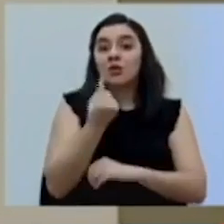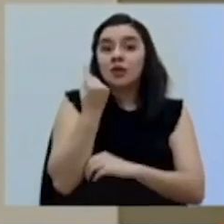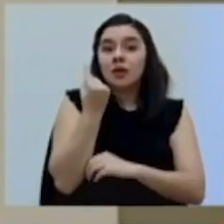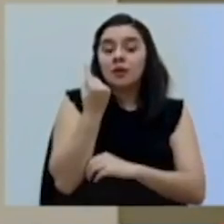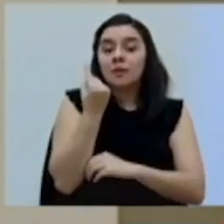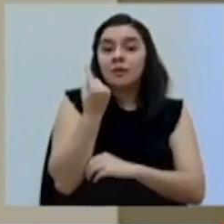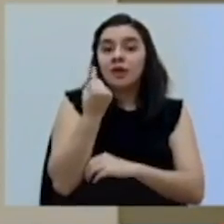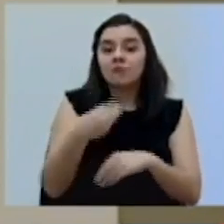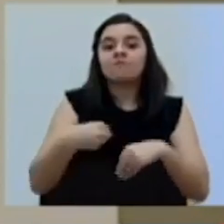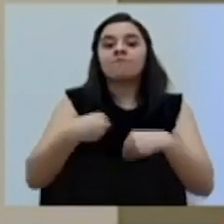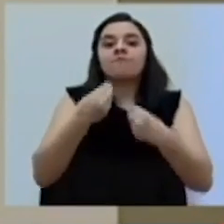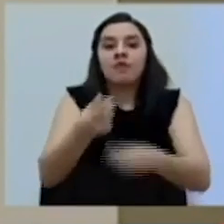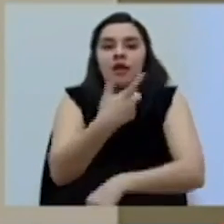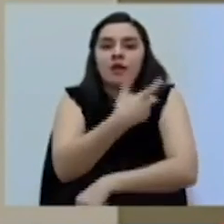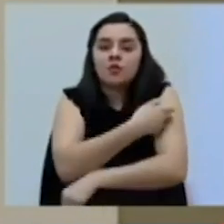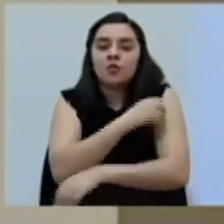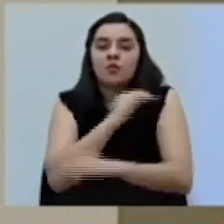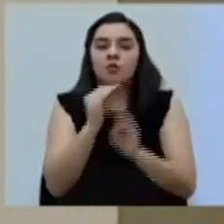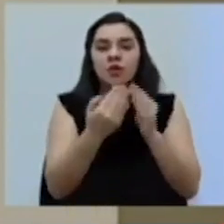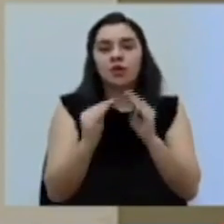llegar pues a la población vulnerable.